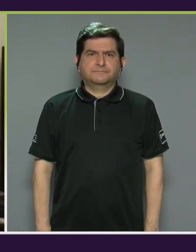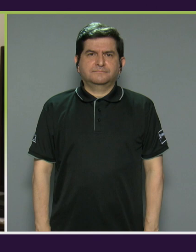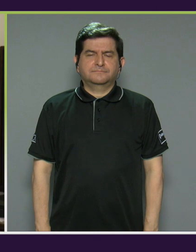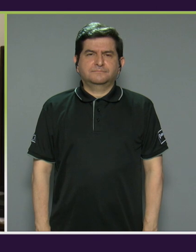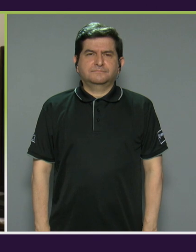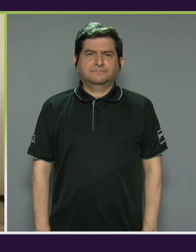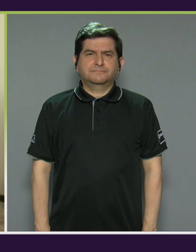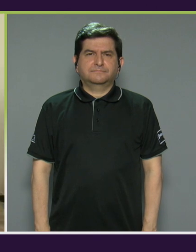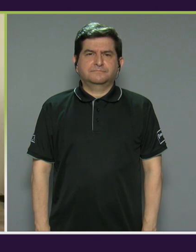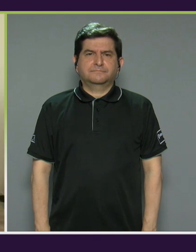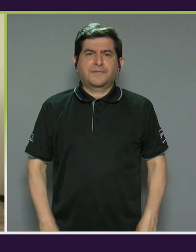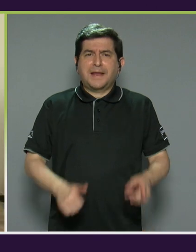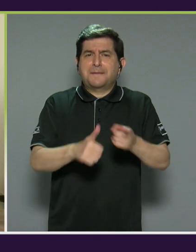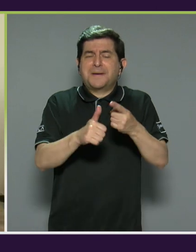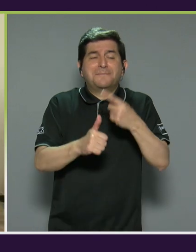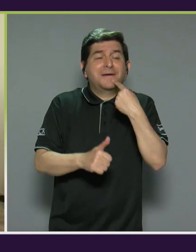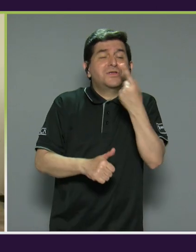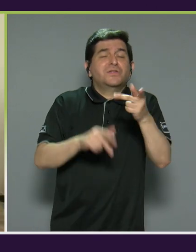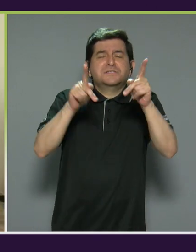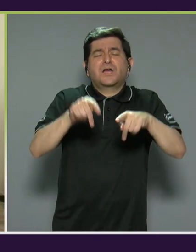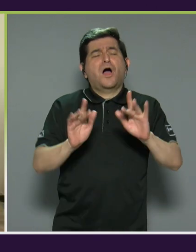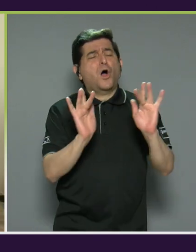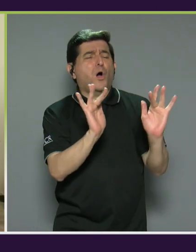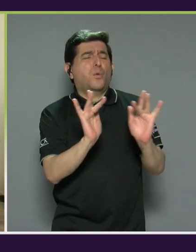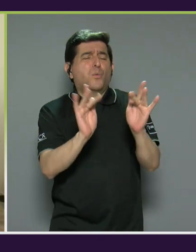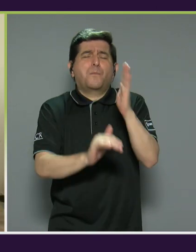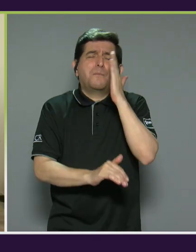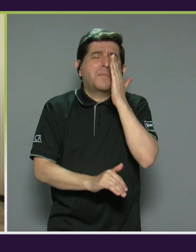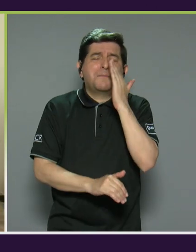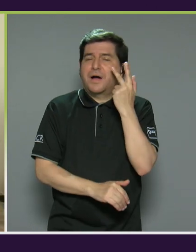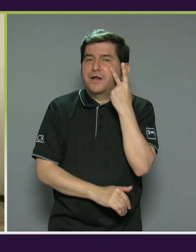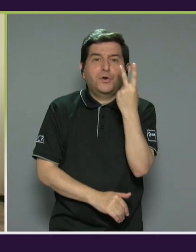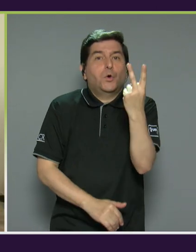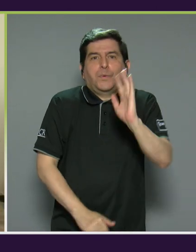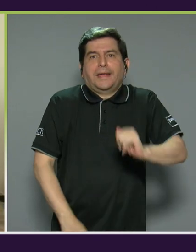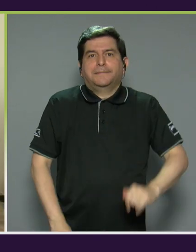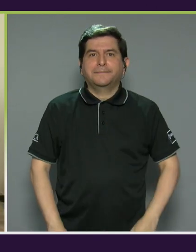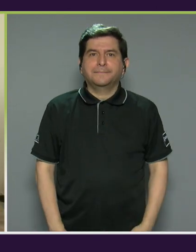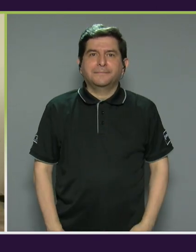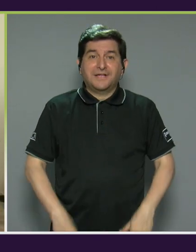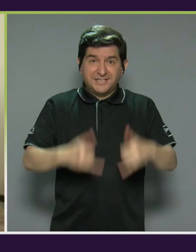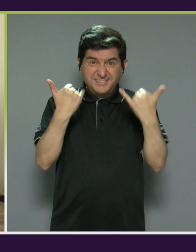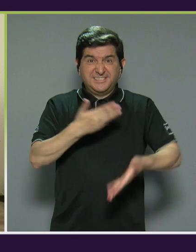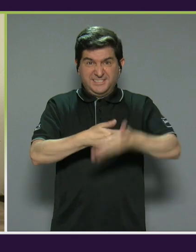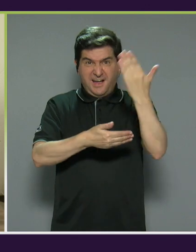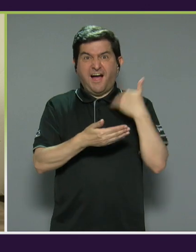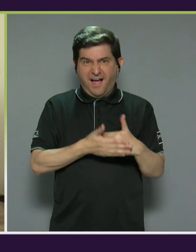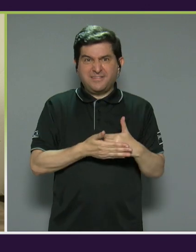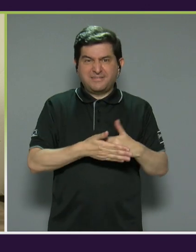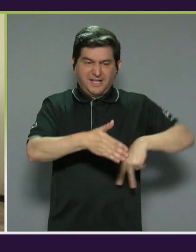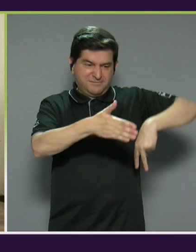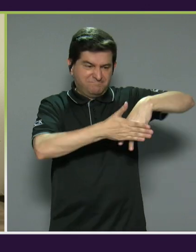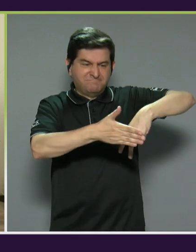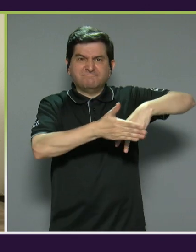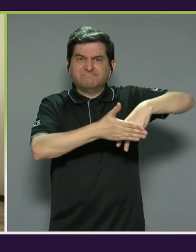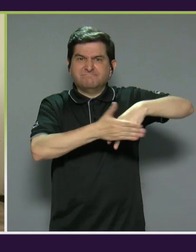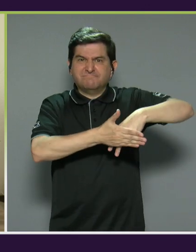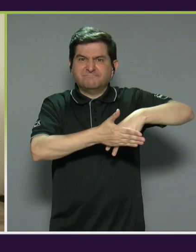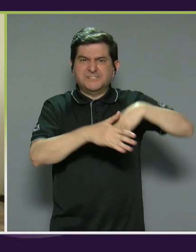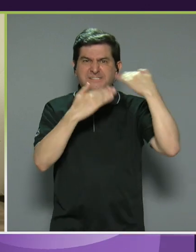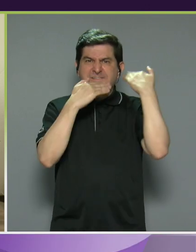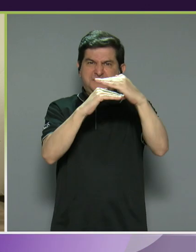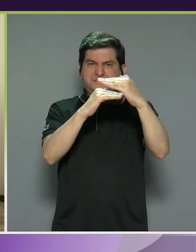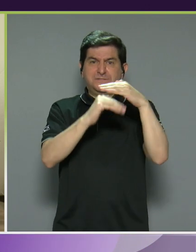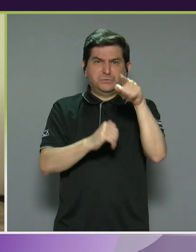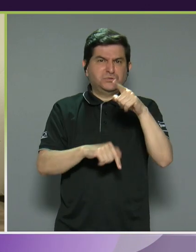Lo primero que la gente dice, pobrecito, la mamá no ve. O sea, ya de antemano te ponen la barrera, la limitación,